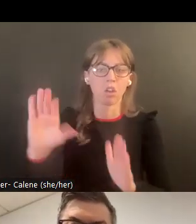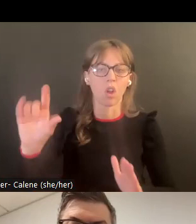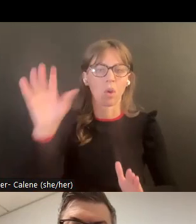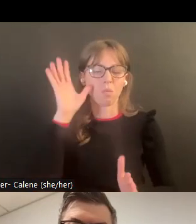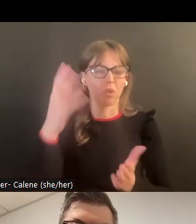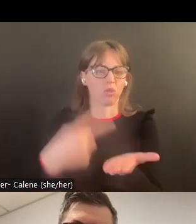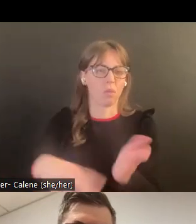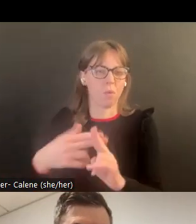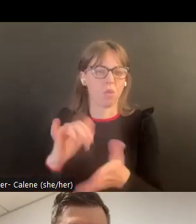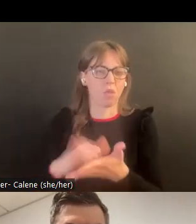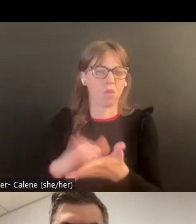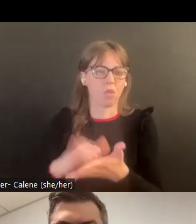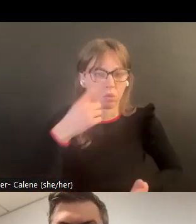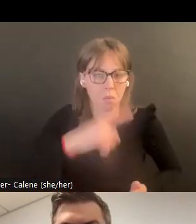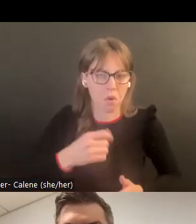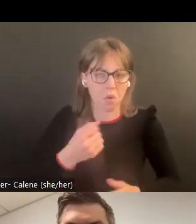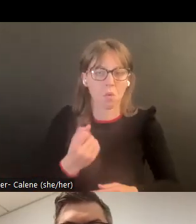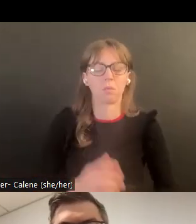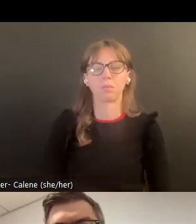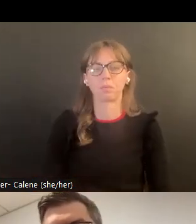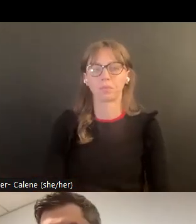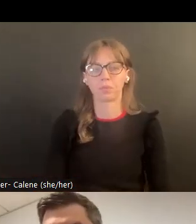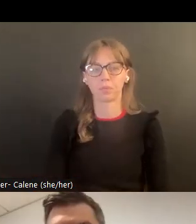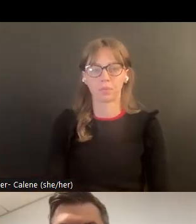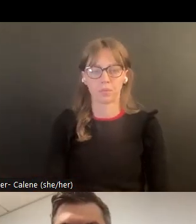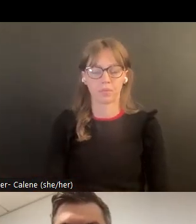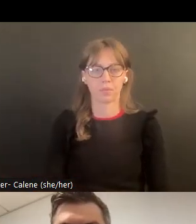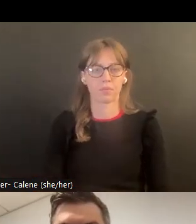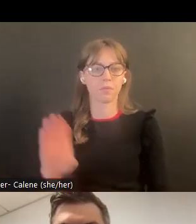utilizado en el estado de Colorado, vamos a entrar en eso dentro de poco.